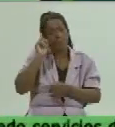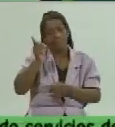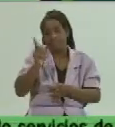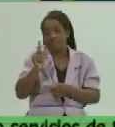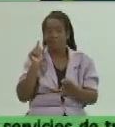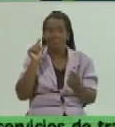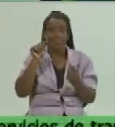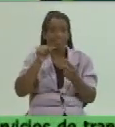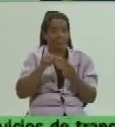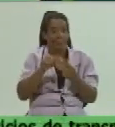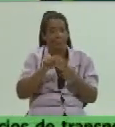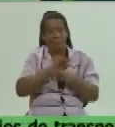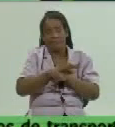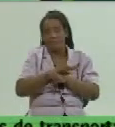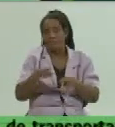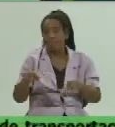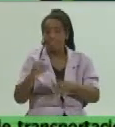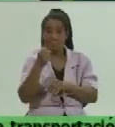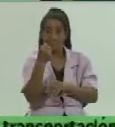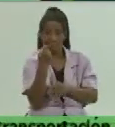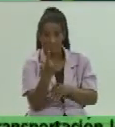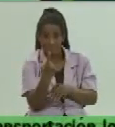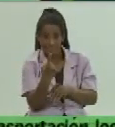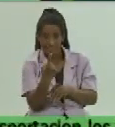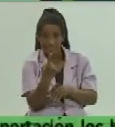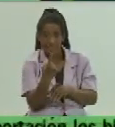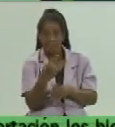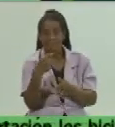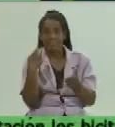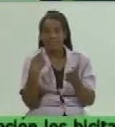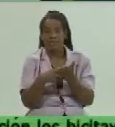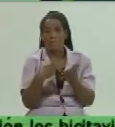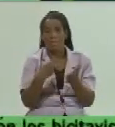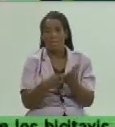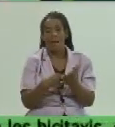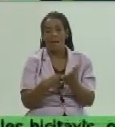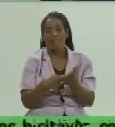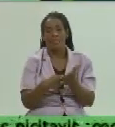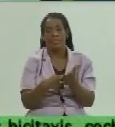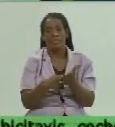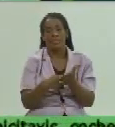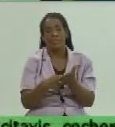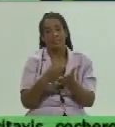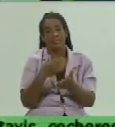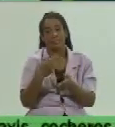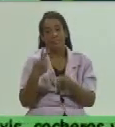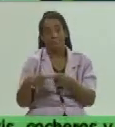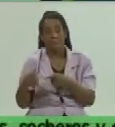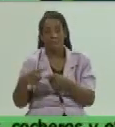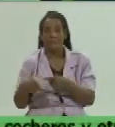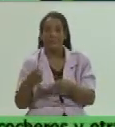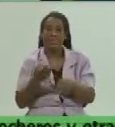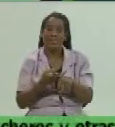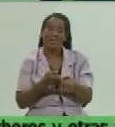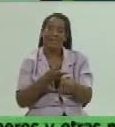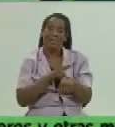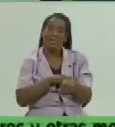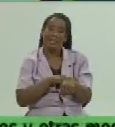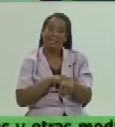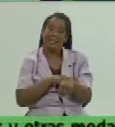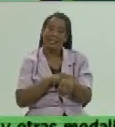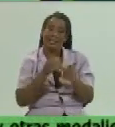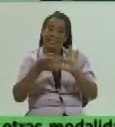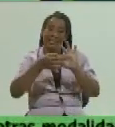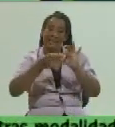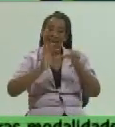persigue primeramente realizar compras más oportunas y en segundo lugar evitar la cadena de